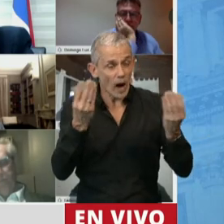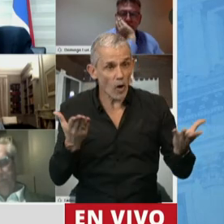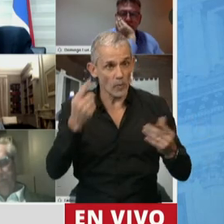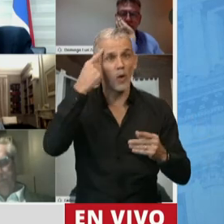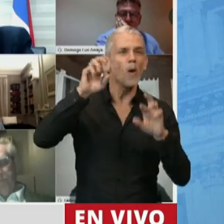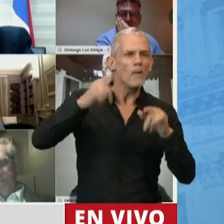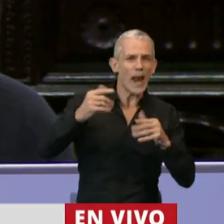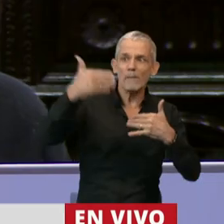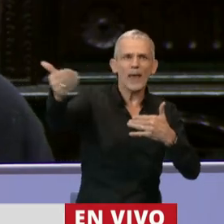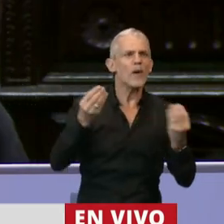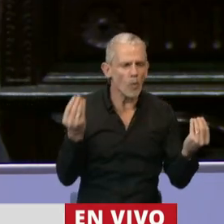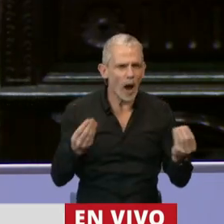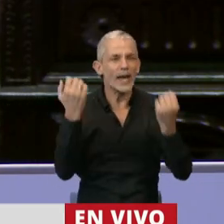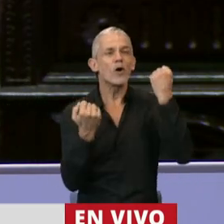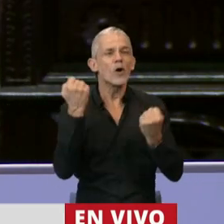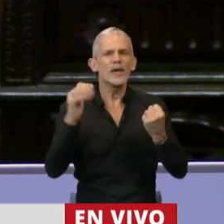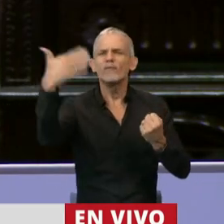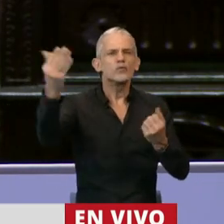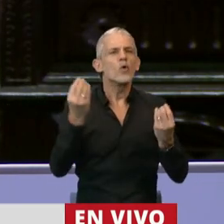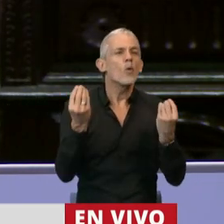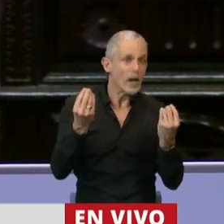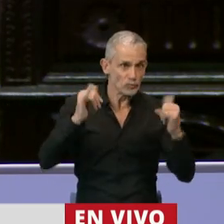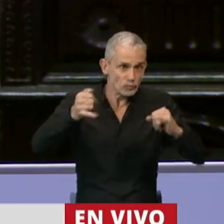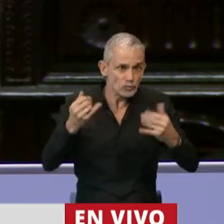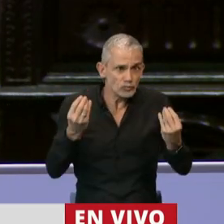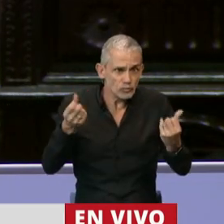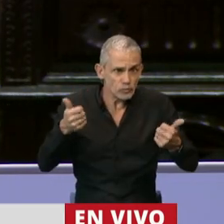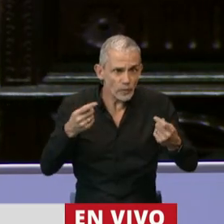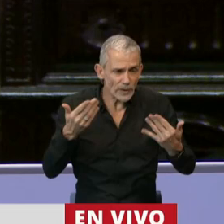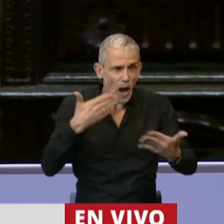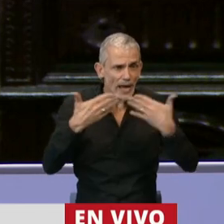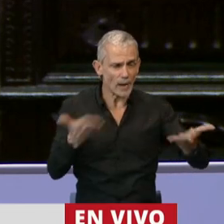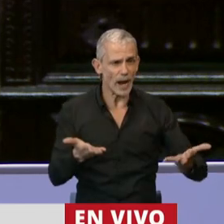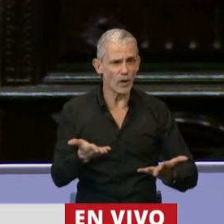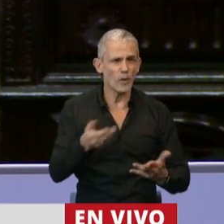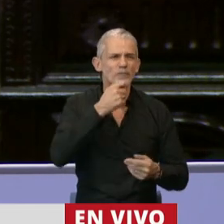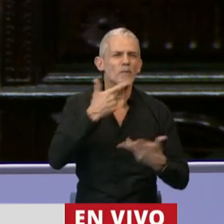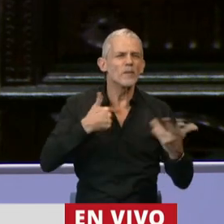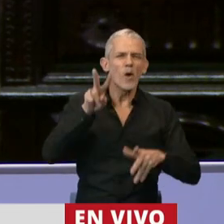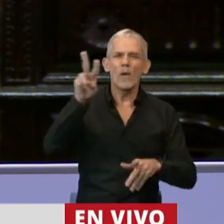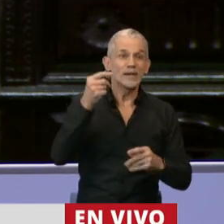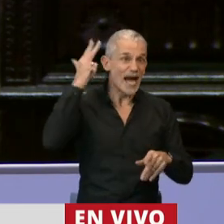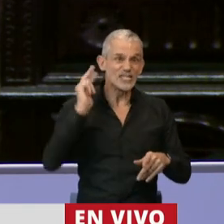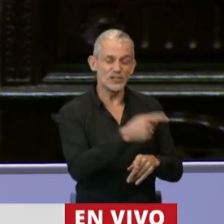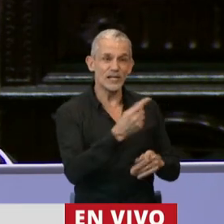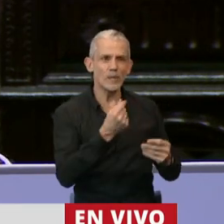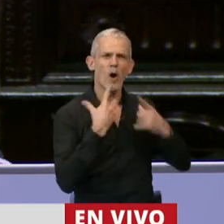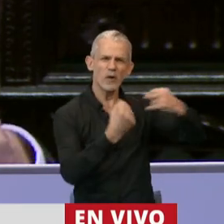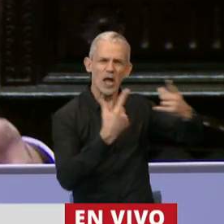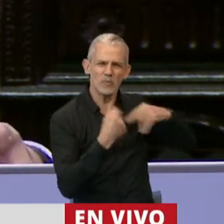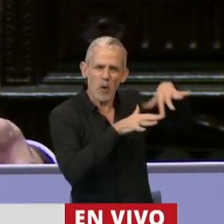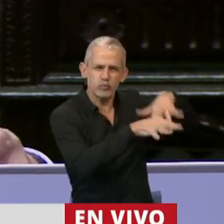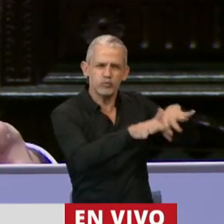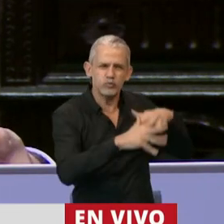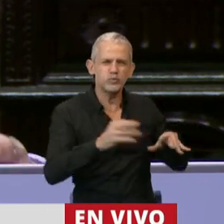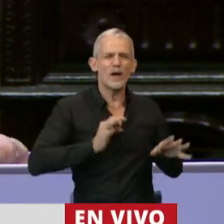lo que pensamos de la economía y qué economía queremos entonces creo que cuando uno mira por ejemplo lo que le sucedió a Chile por las prostetas sociales